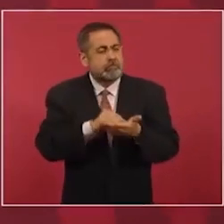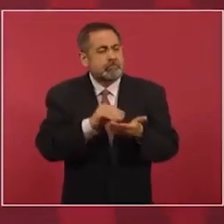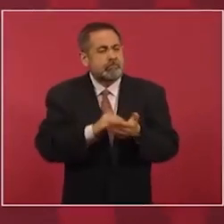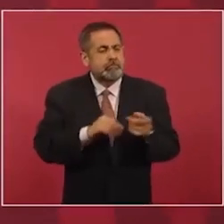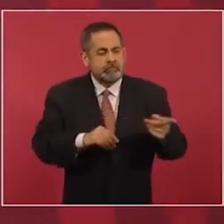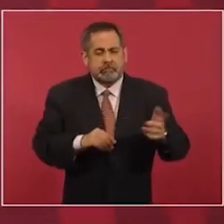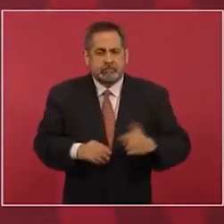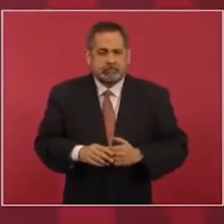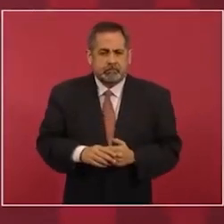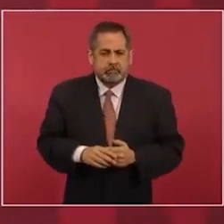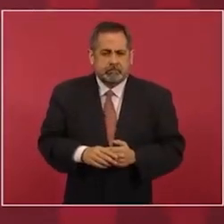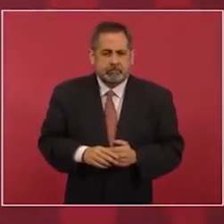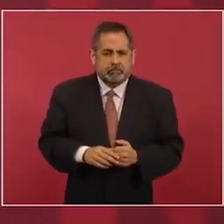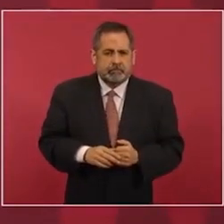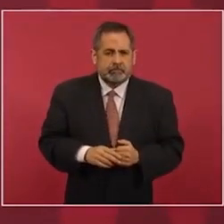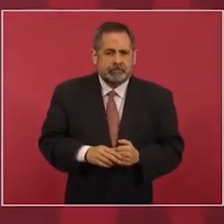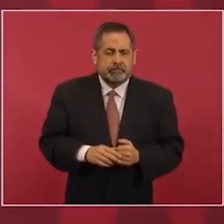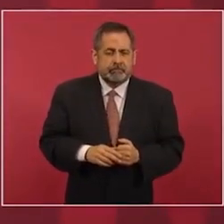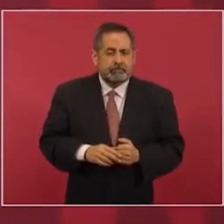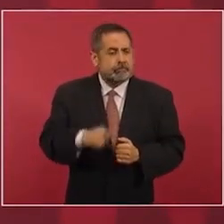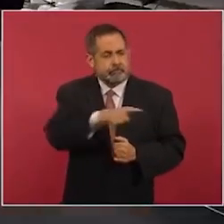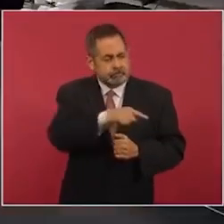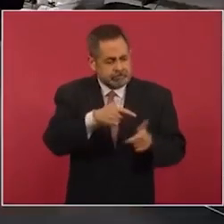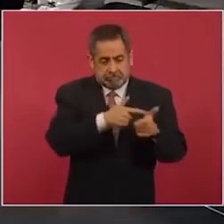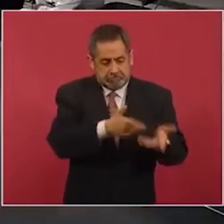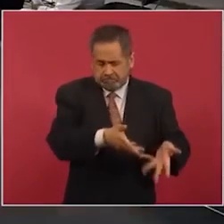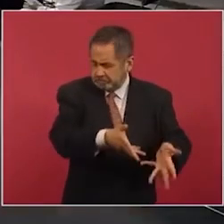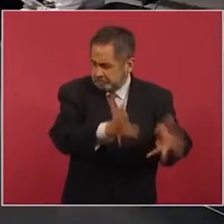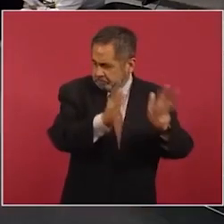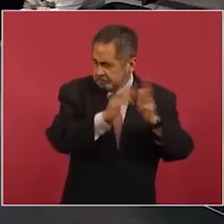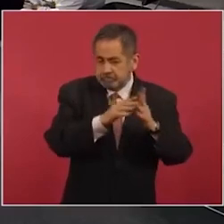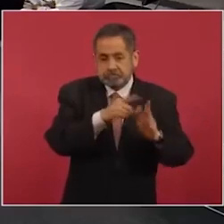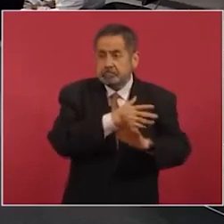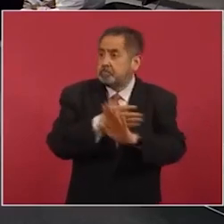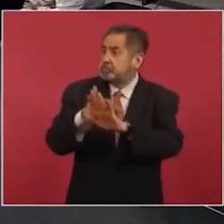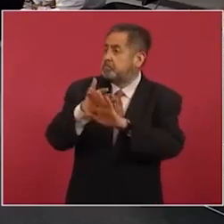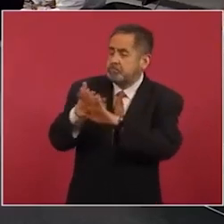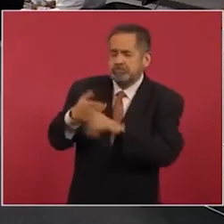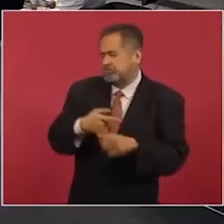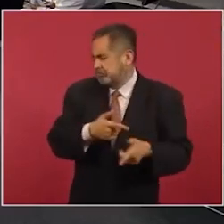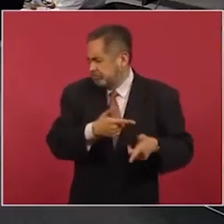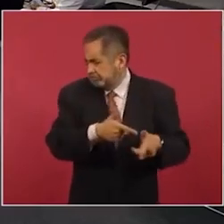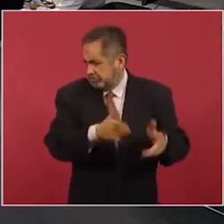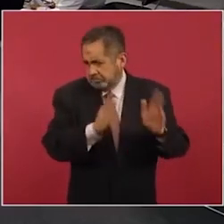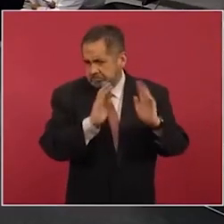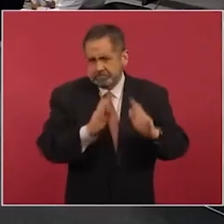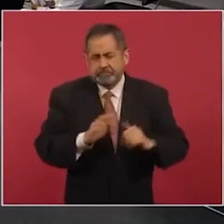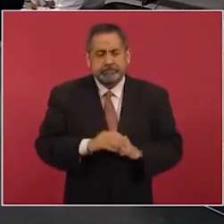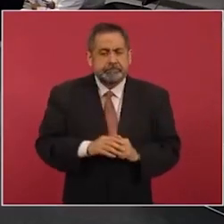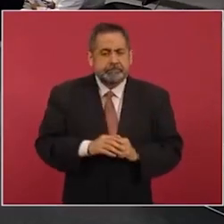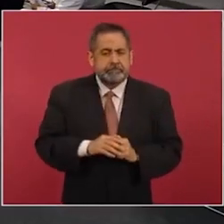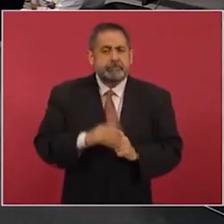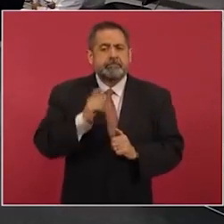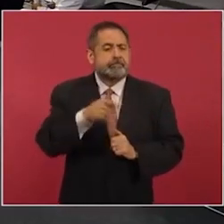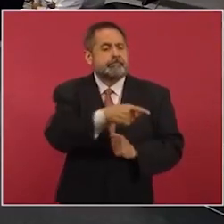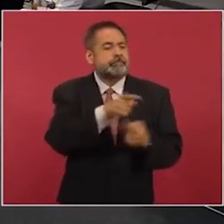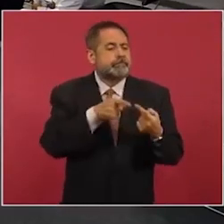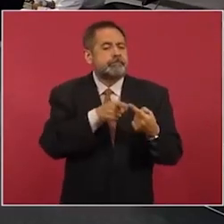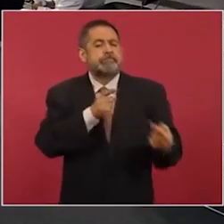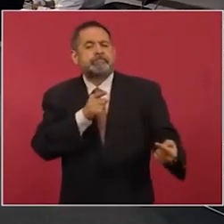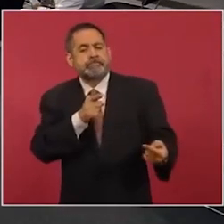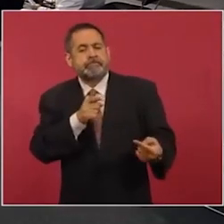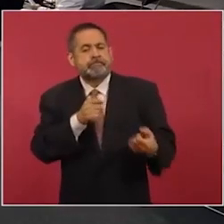labor reaccionaria porque se oponen